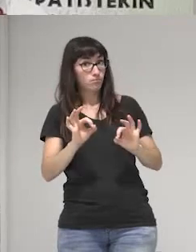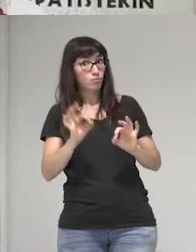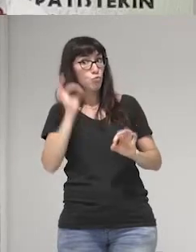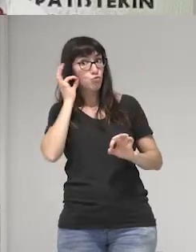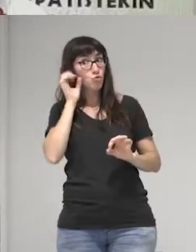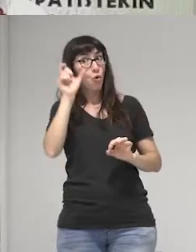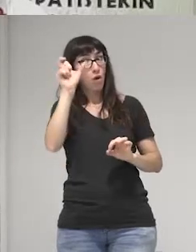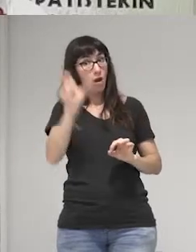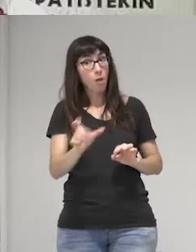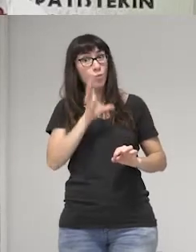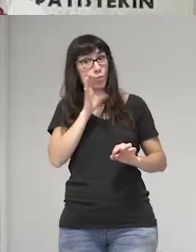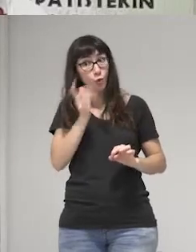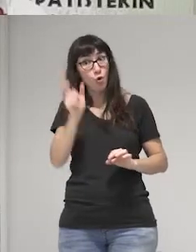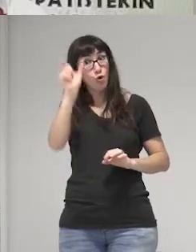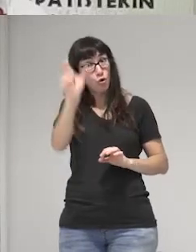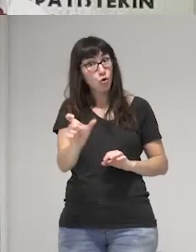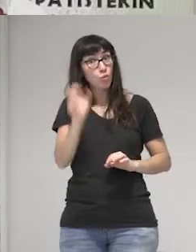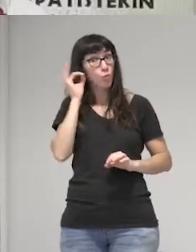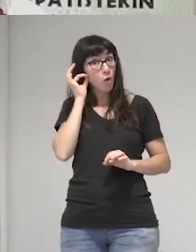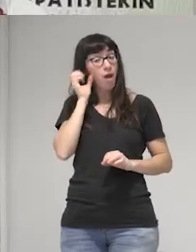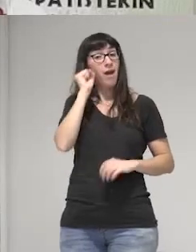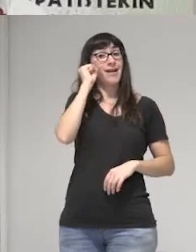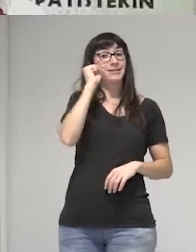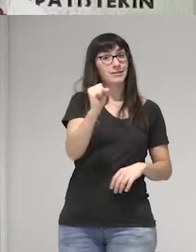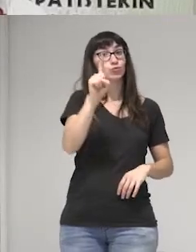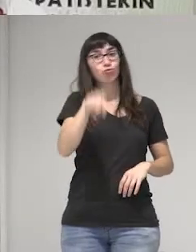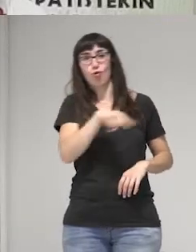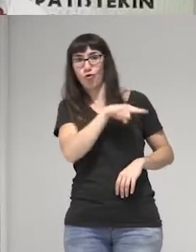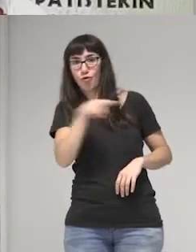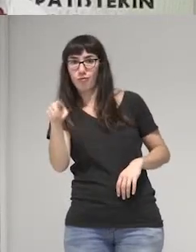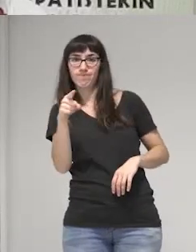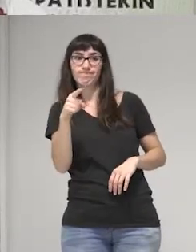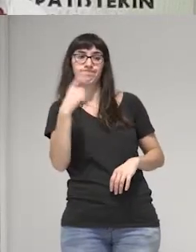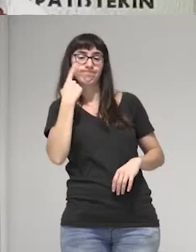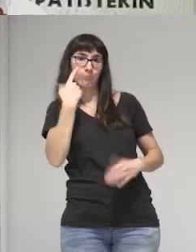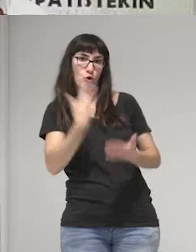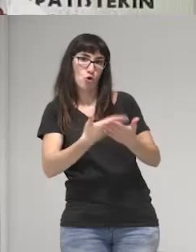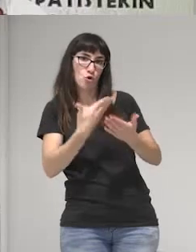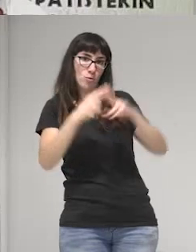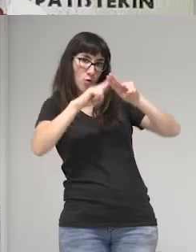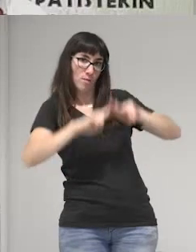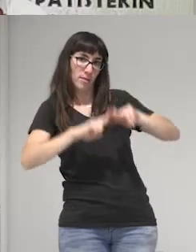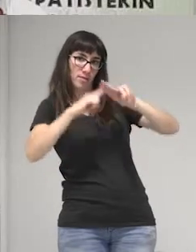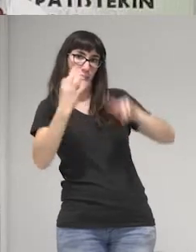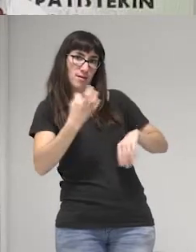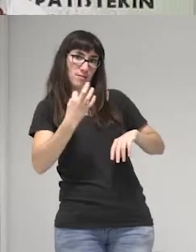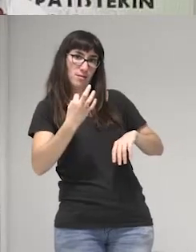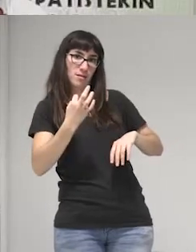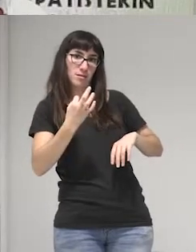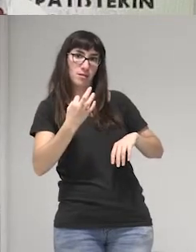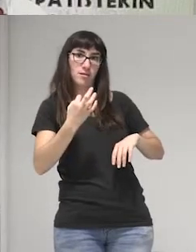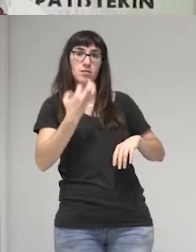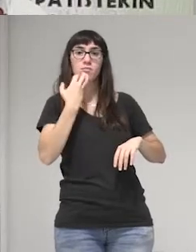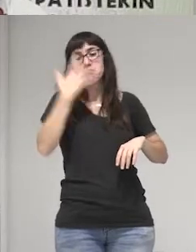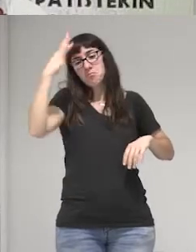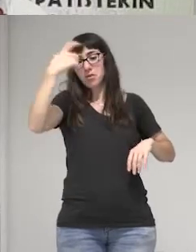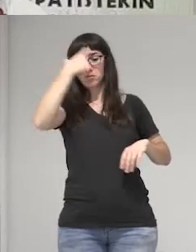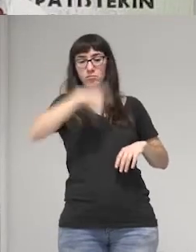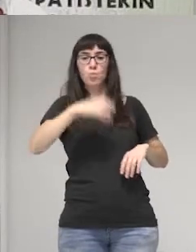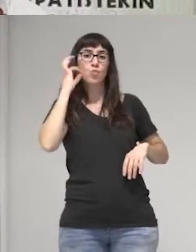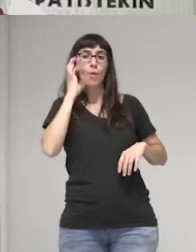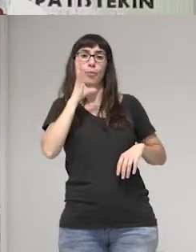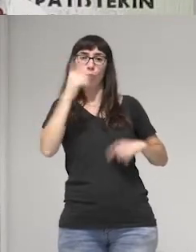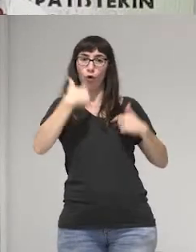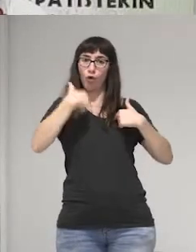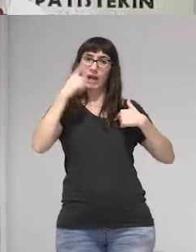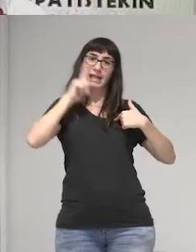por ser mujeres. Y en este caso tendría que ser comprobado el asesinato de una mujer por ser lesbiana o de una